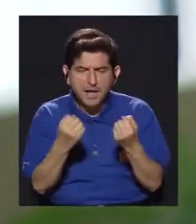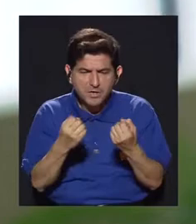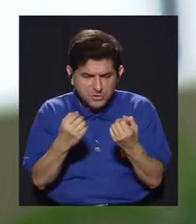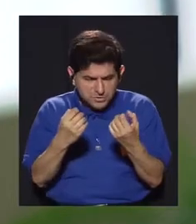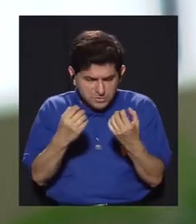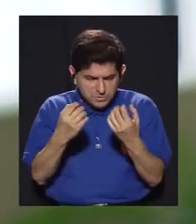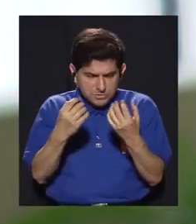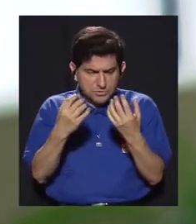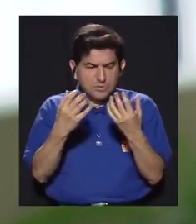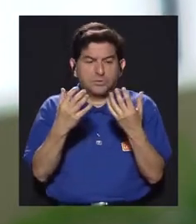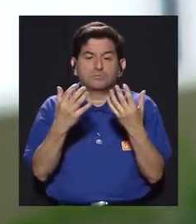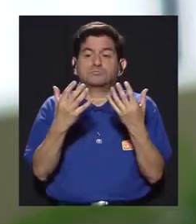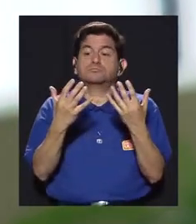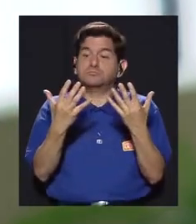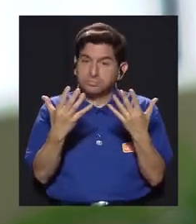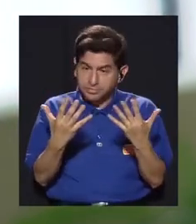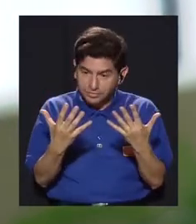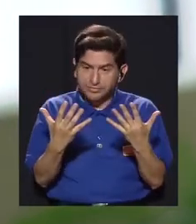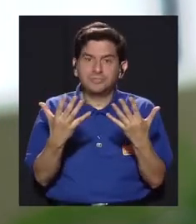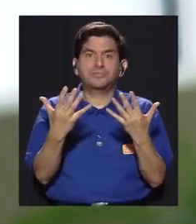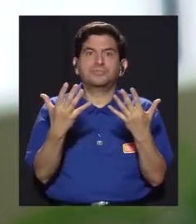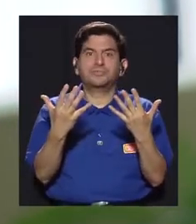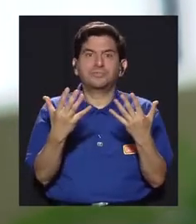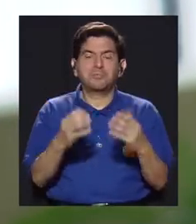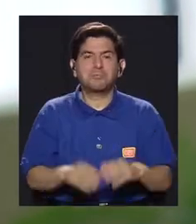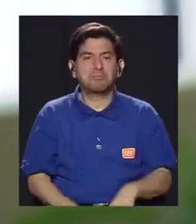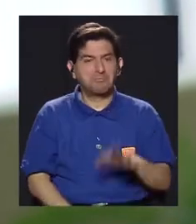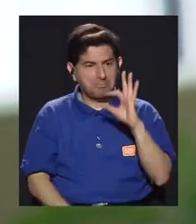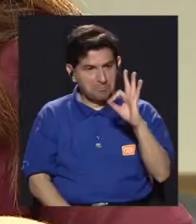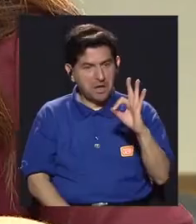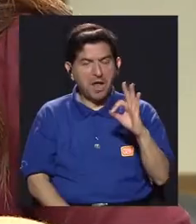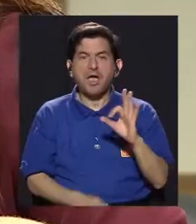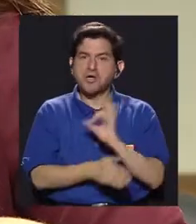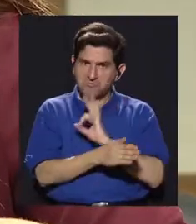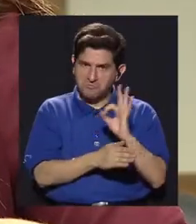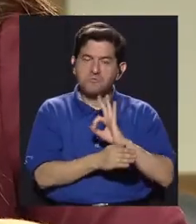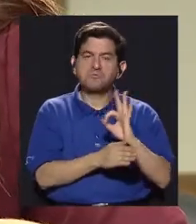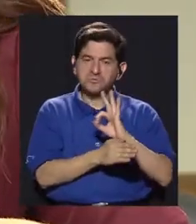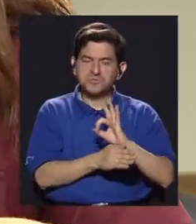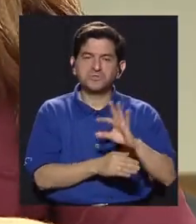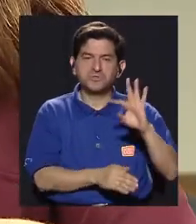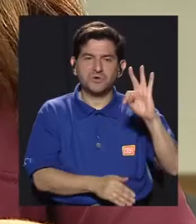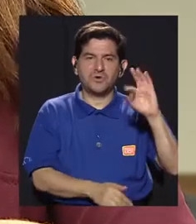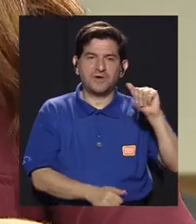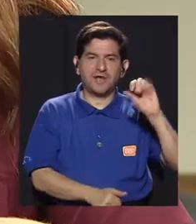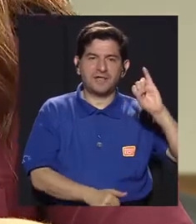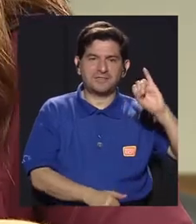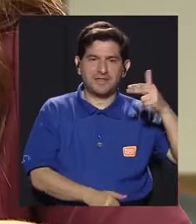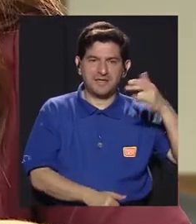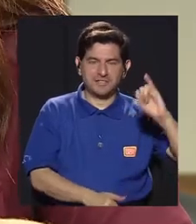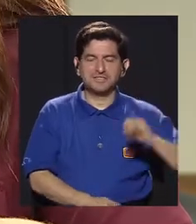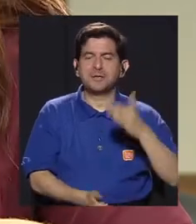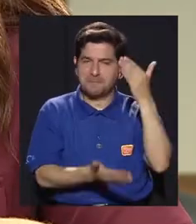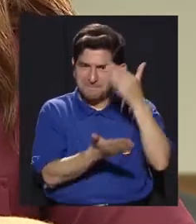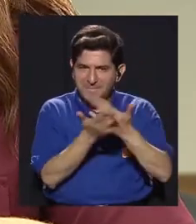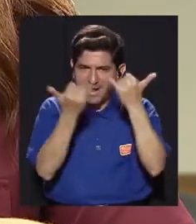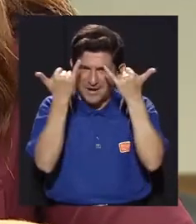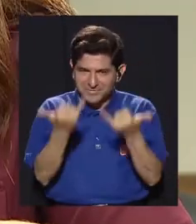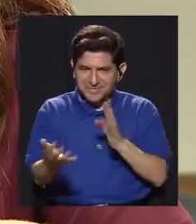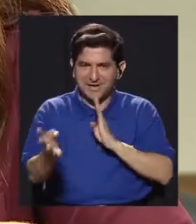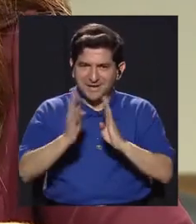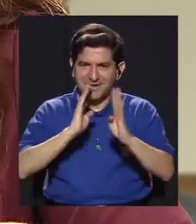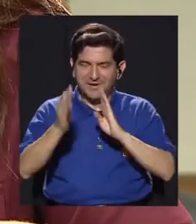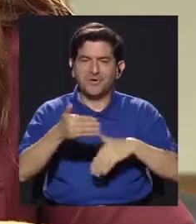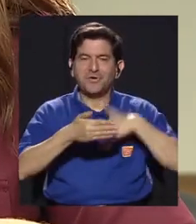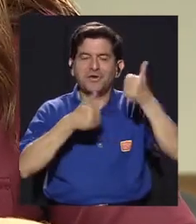y dije yo, bueno, el Tai Chi funciona, ¿verdad? Vamos a hacer una pausa aquí en esta conversación para retomar y ver también estos